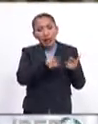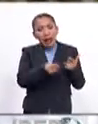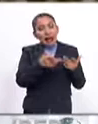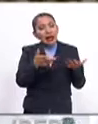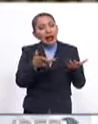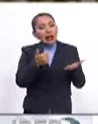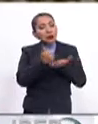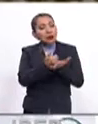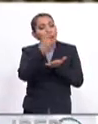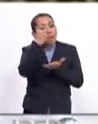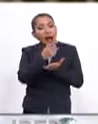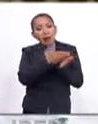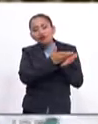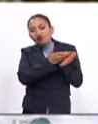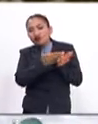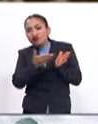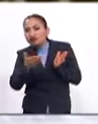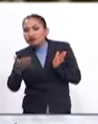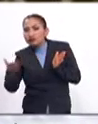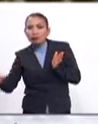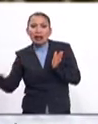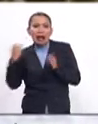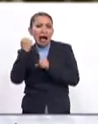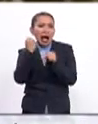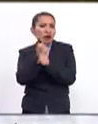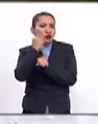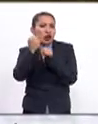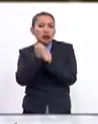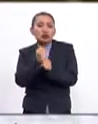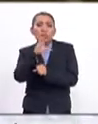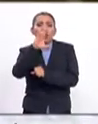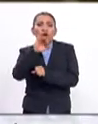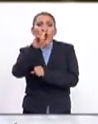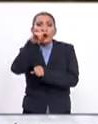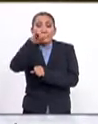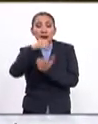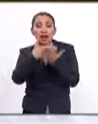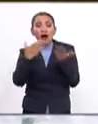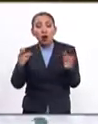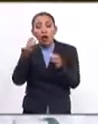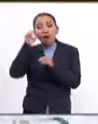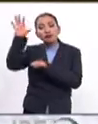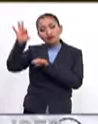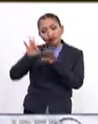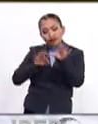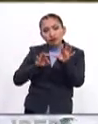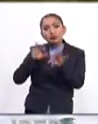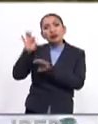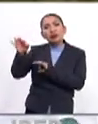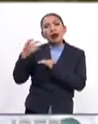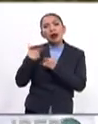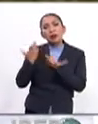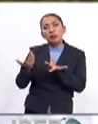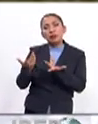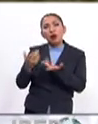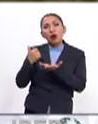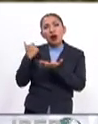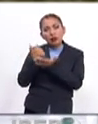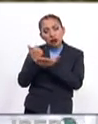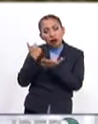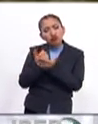lugar a que a lo largo de las décadas del colegio se haya volcado a recoger también, a dar